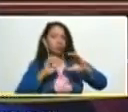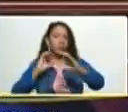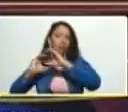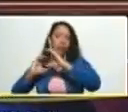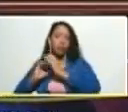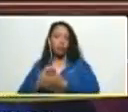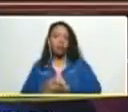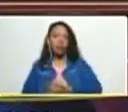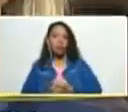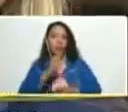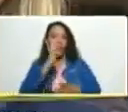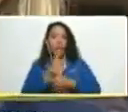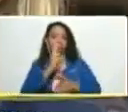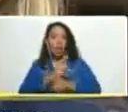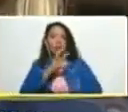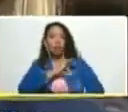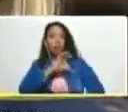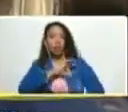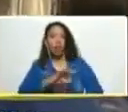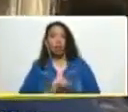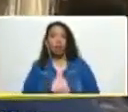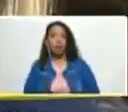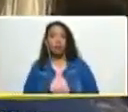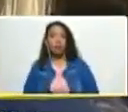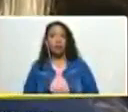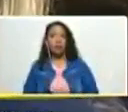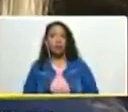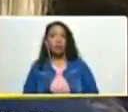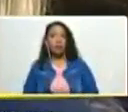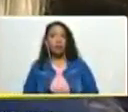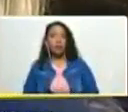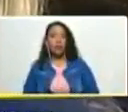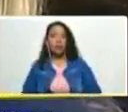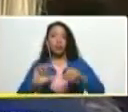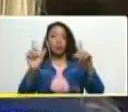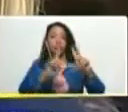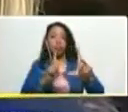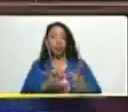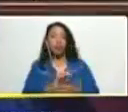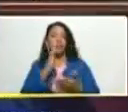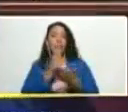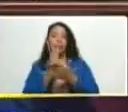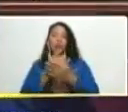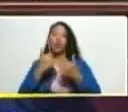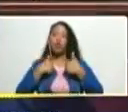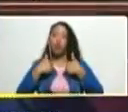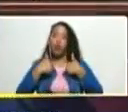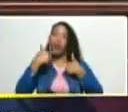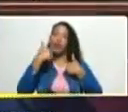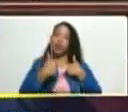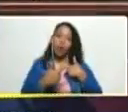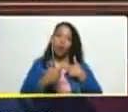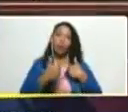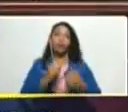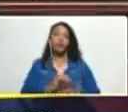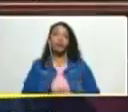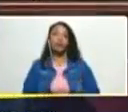por las redes sociales por los medios siempre yo digo por